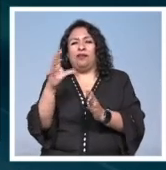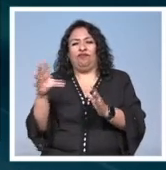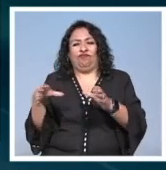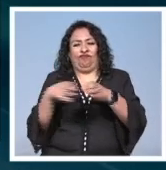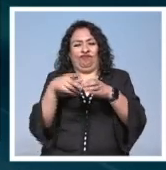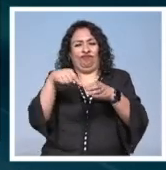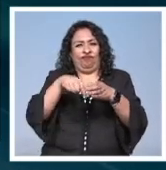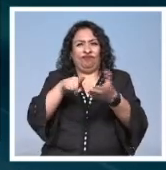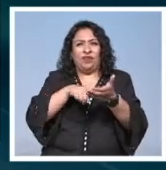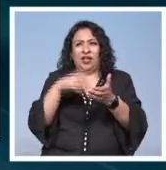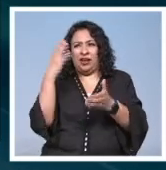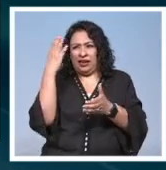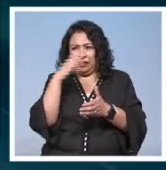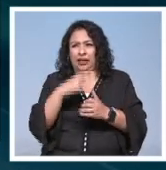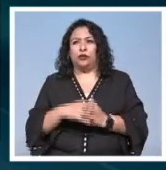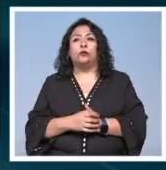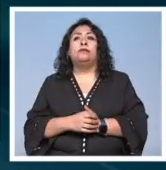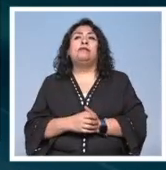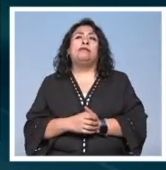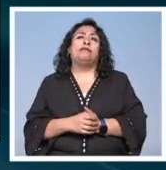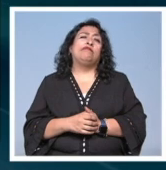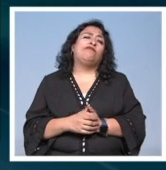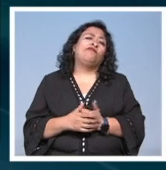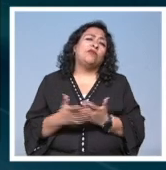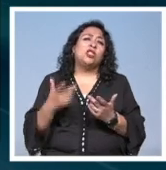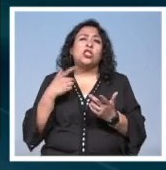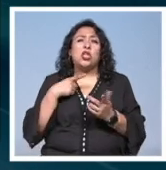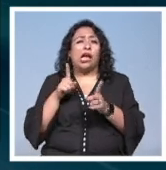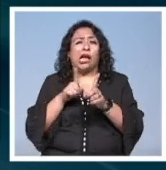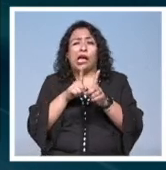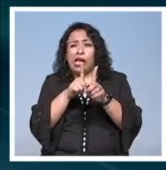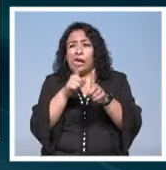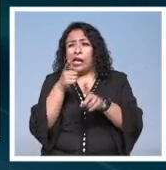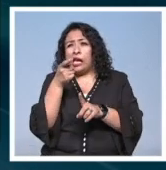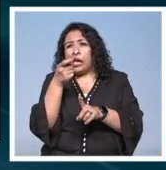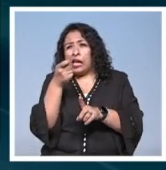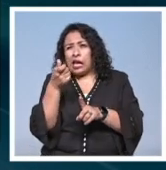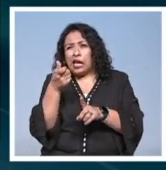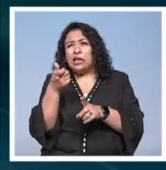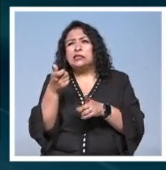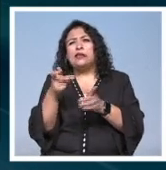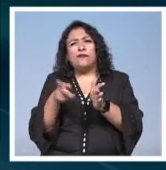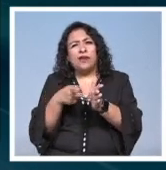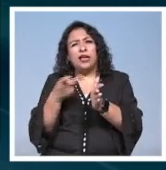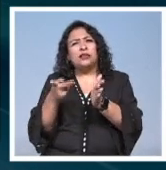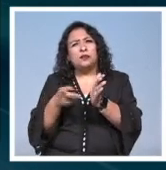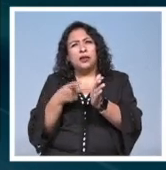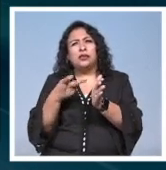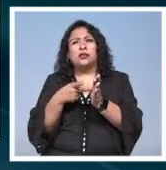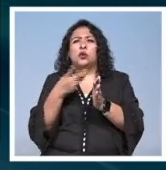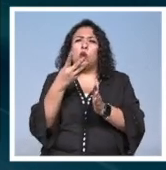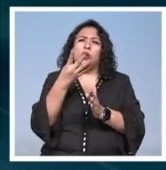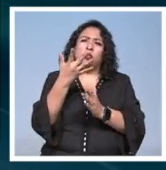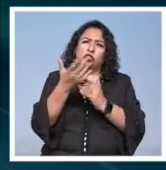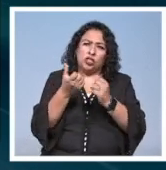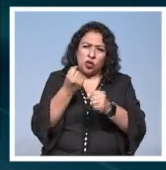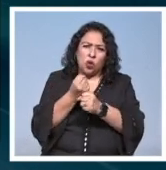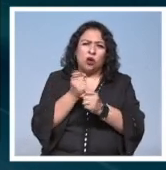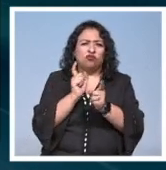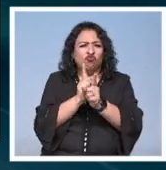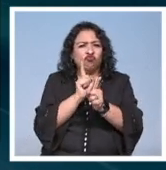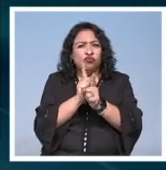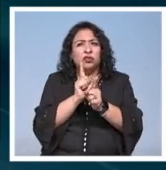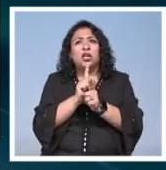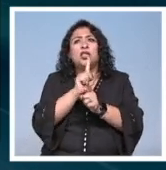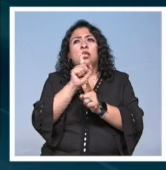Y lo seguí casi al principio muy constantemente durante los primeros cuatro o cinco años y